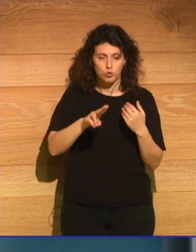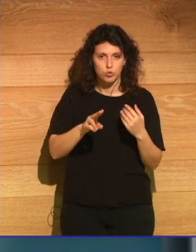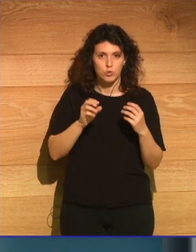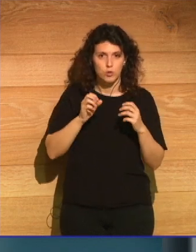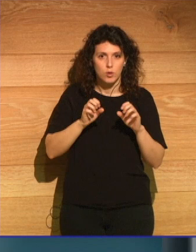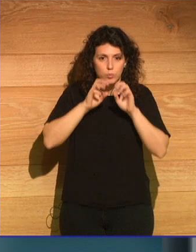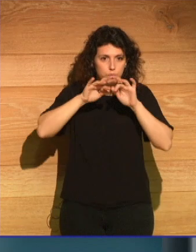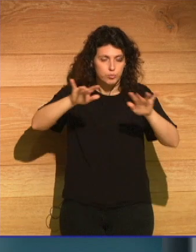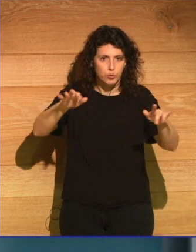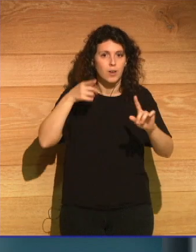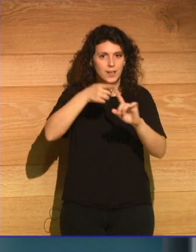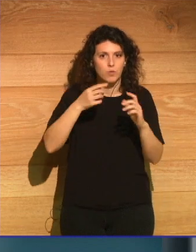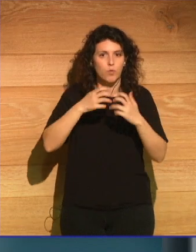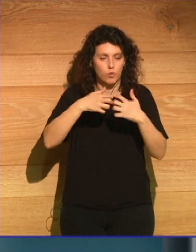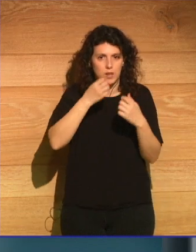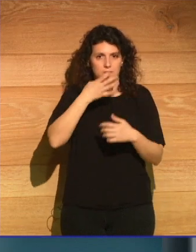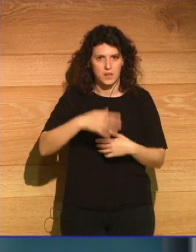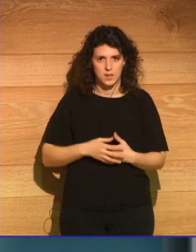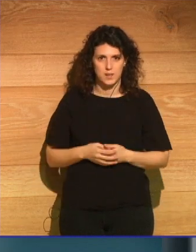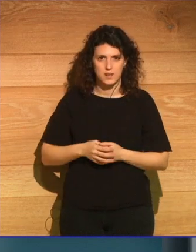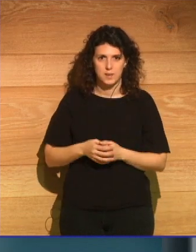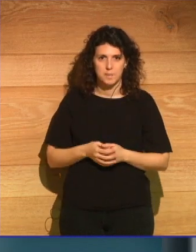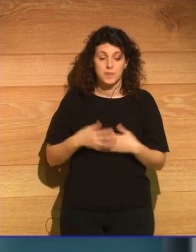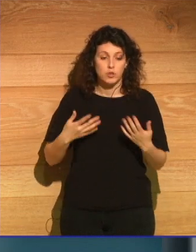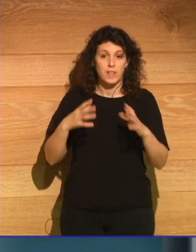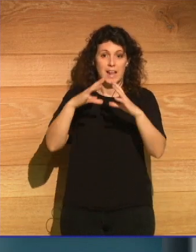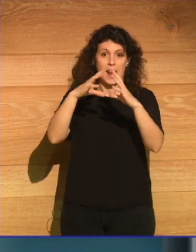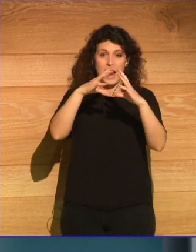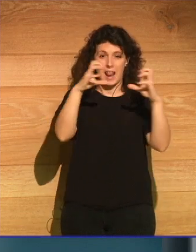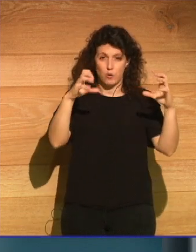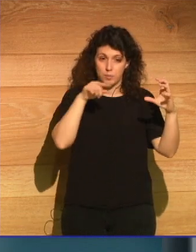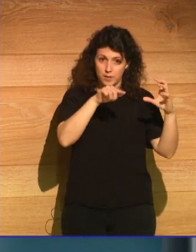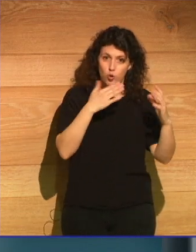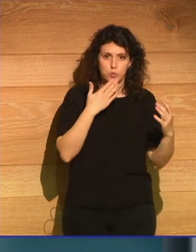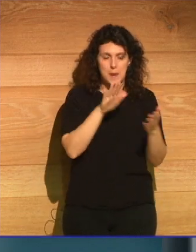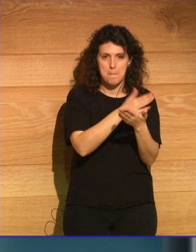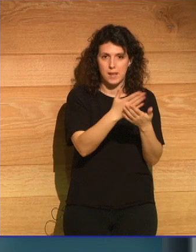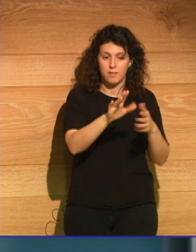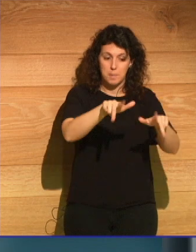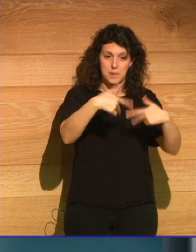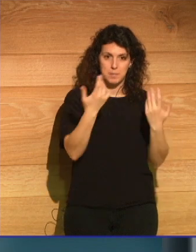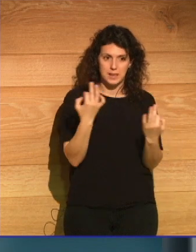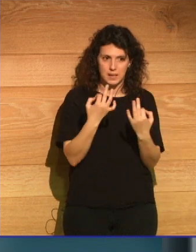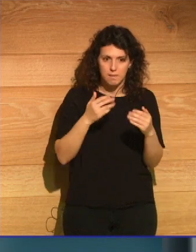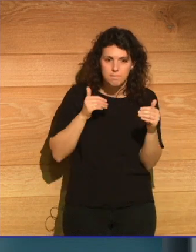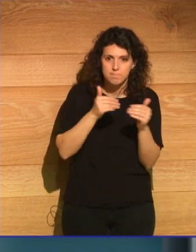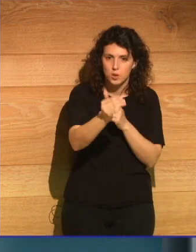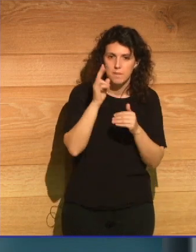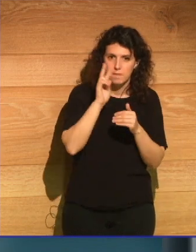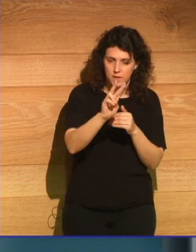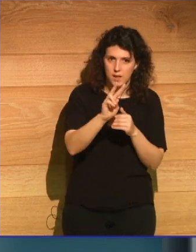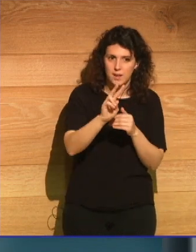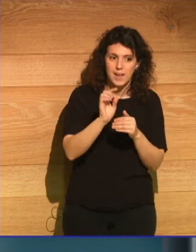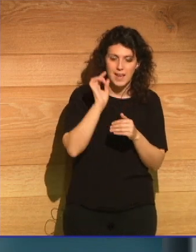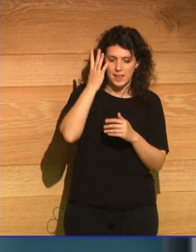poder funcionar. De modo que la nube como metáfora nos permite mirar más allá de la idea